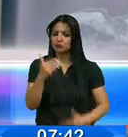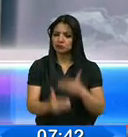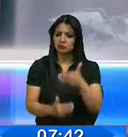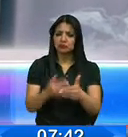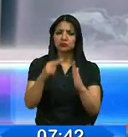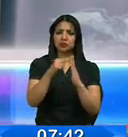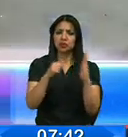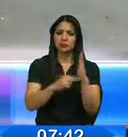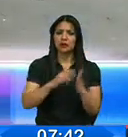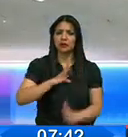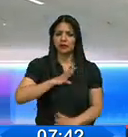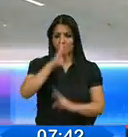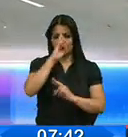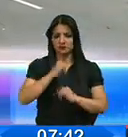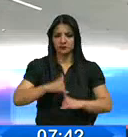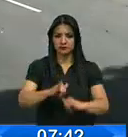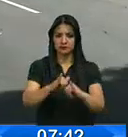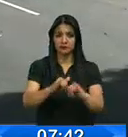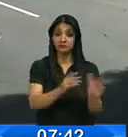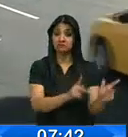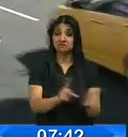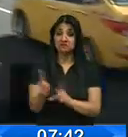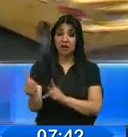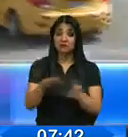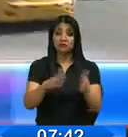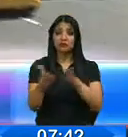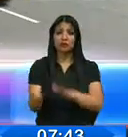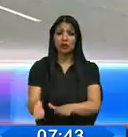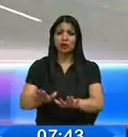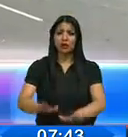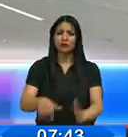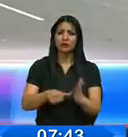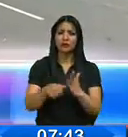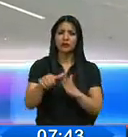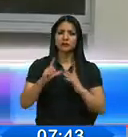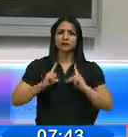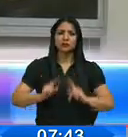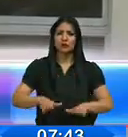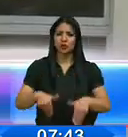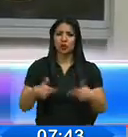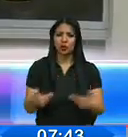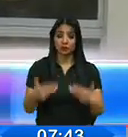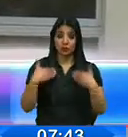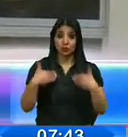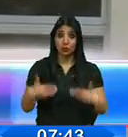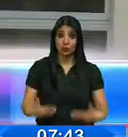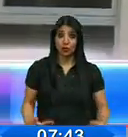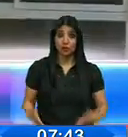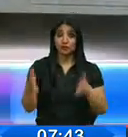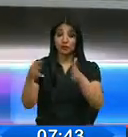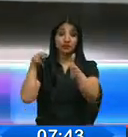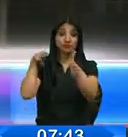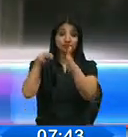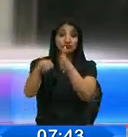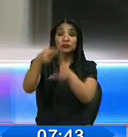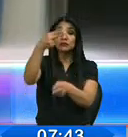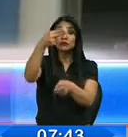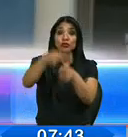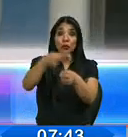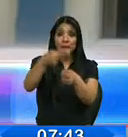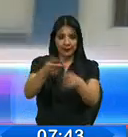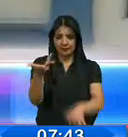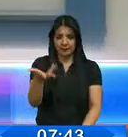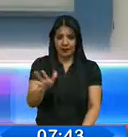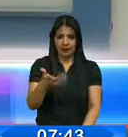y la normativa vigente. De acuerdo al protocolo de manejo de cadáveres del Ministerio de Salud, los cuerpos que ingresan como NN, es decir, no